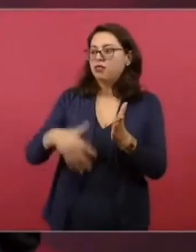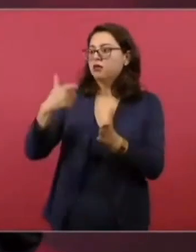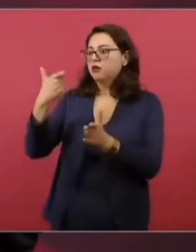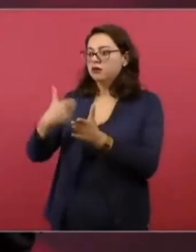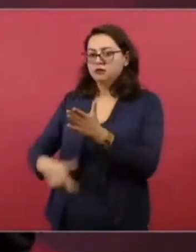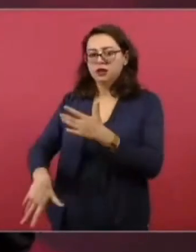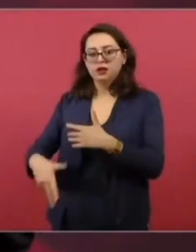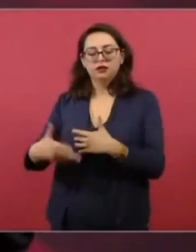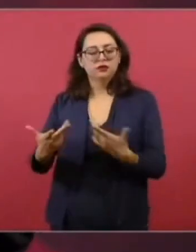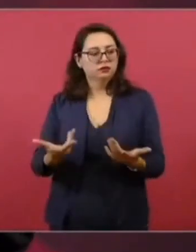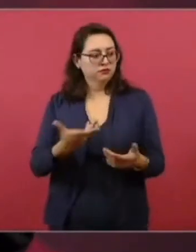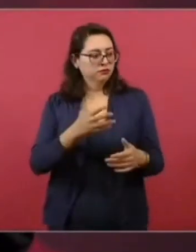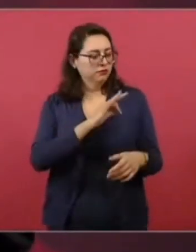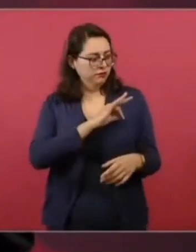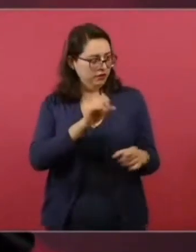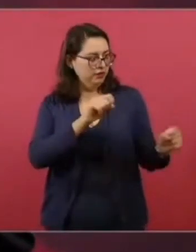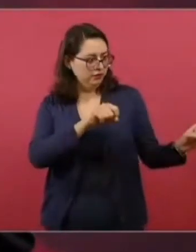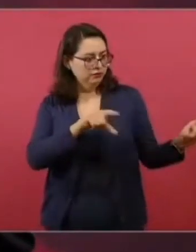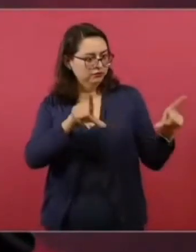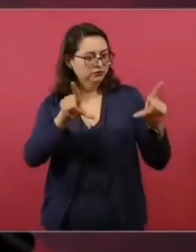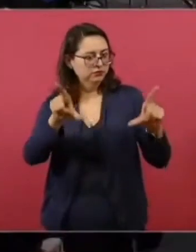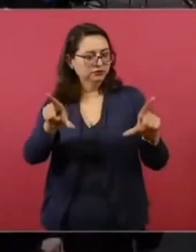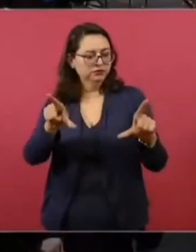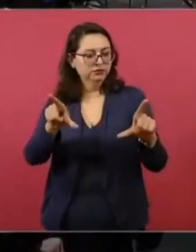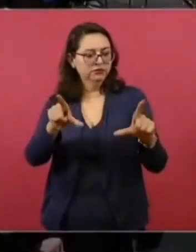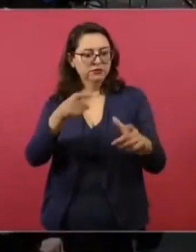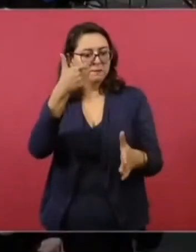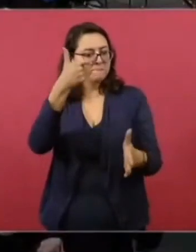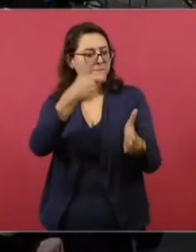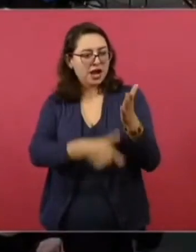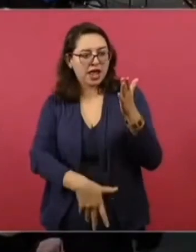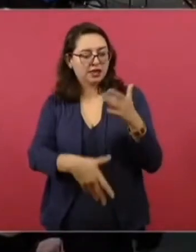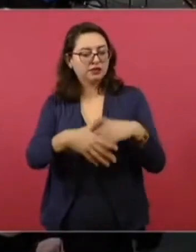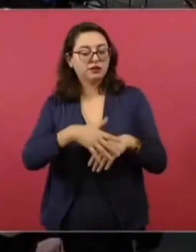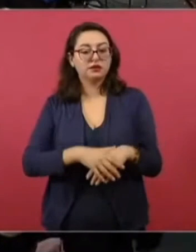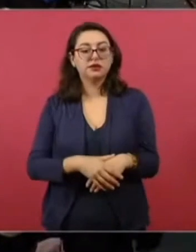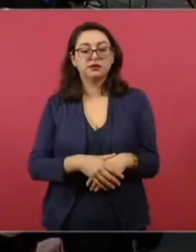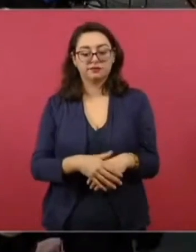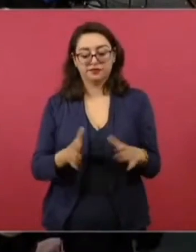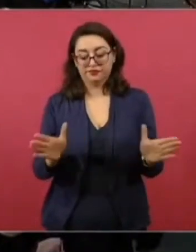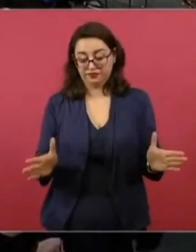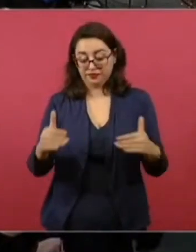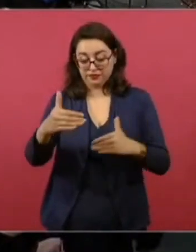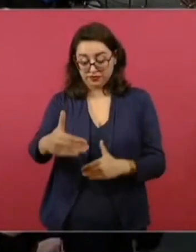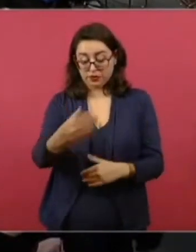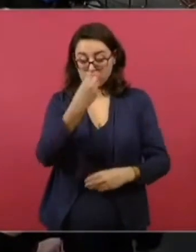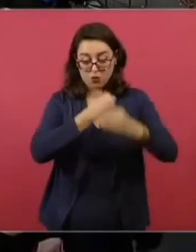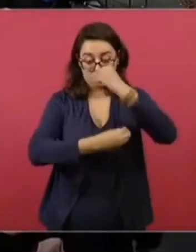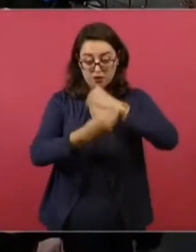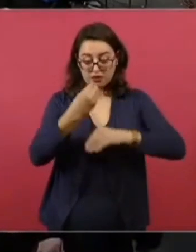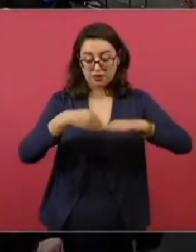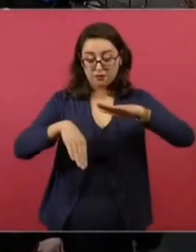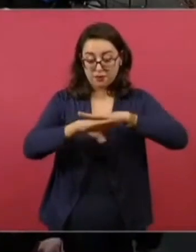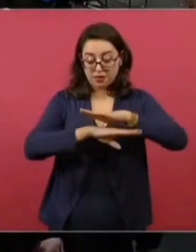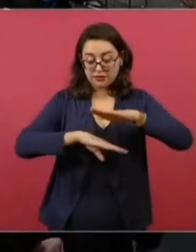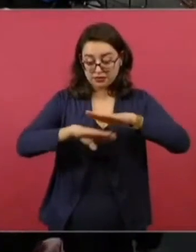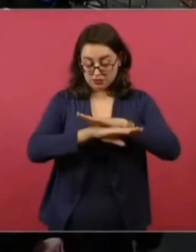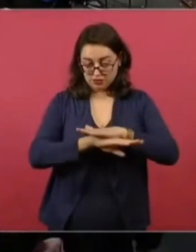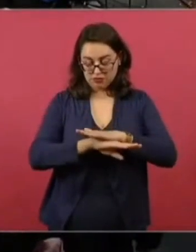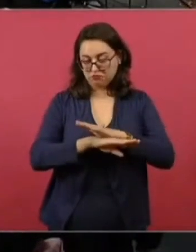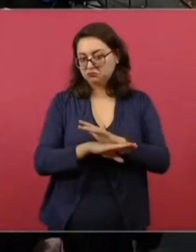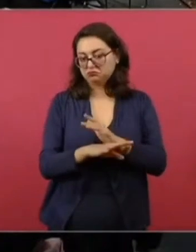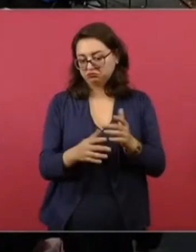¿No pones cuánto fue la canasta? De 1,039, empezamos hace